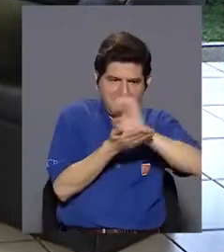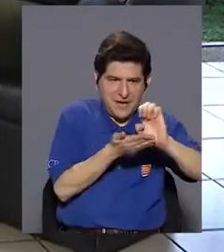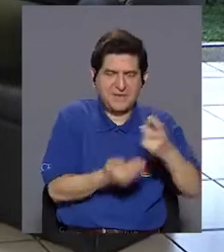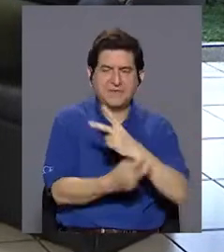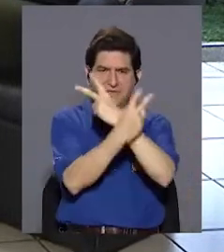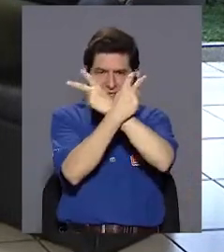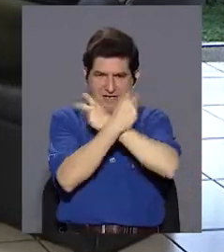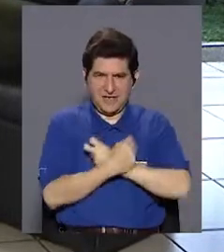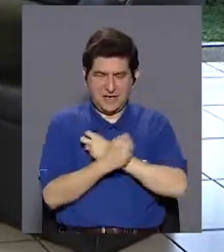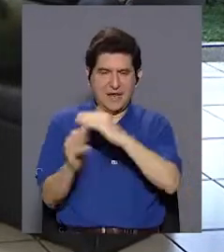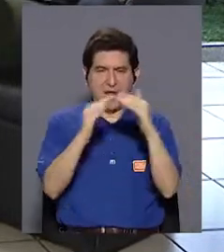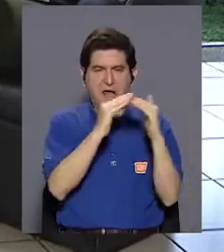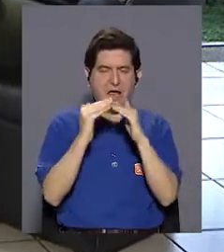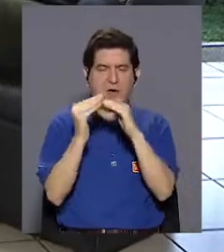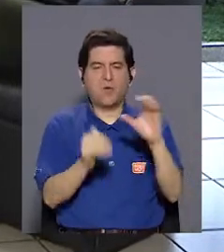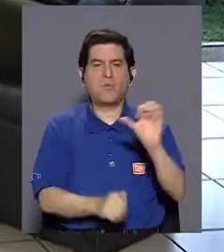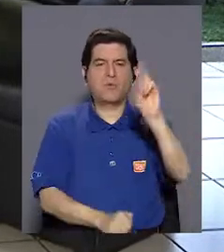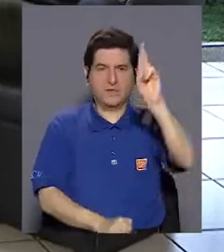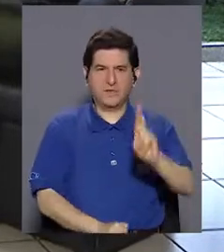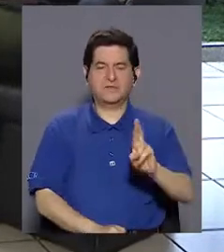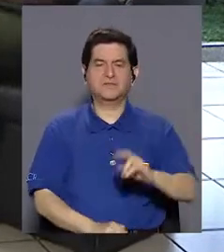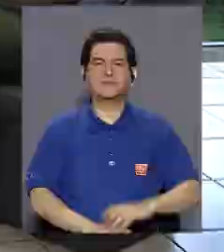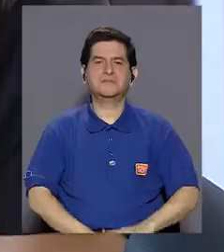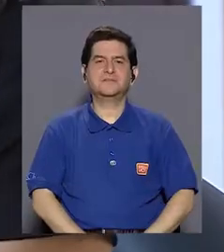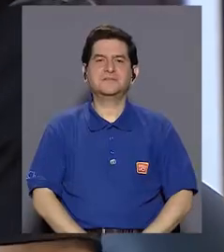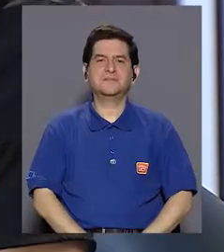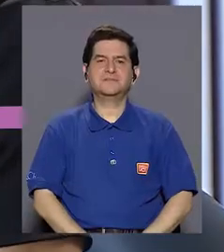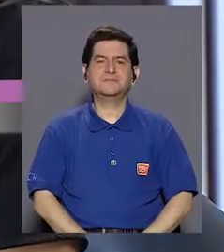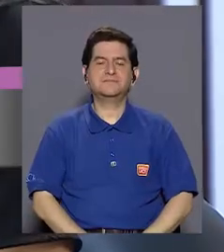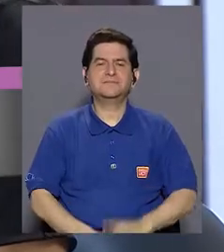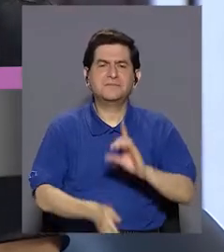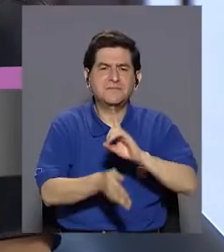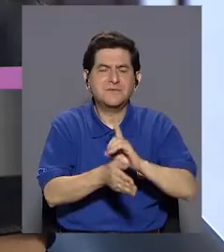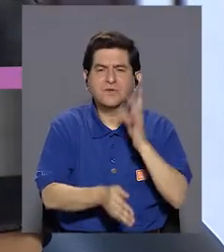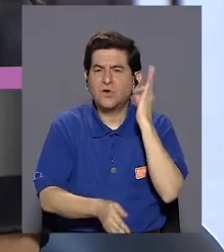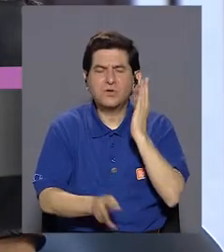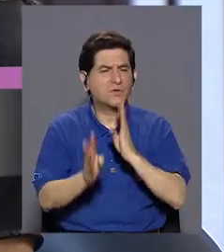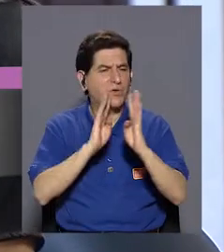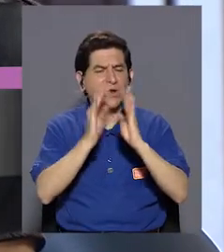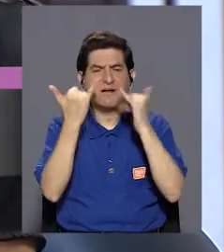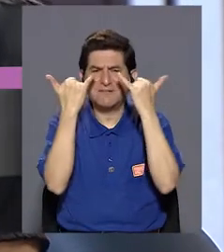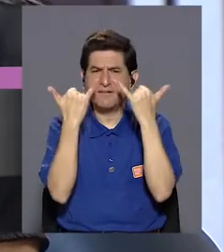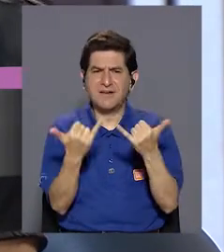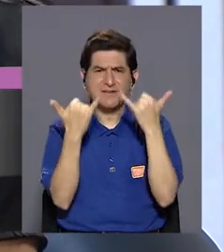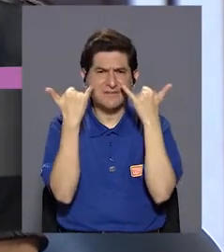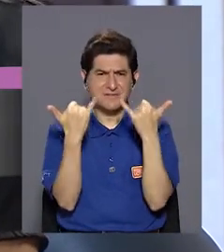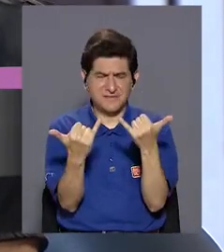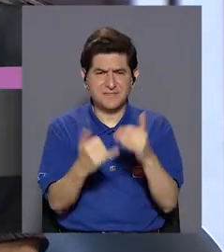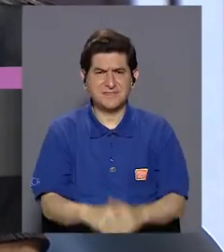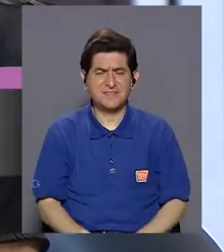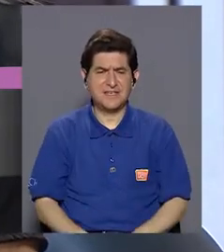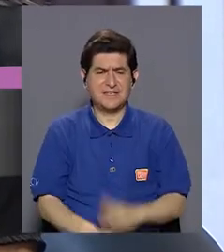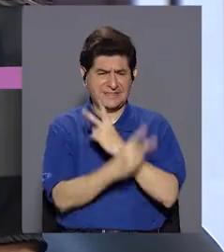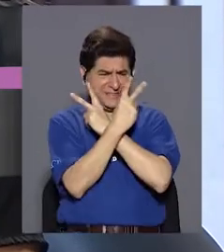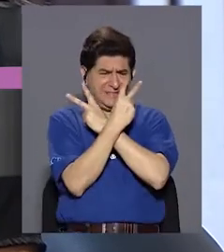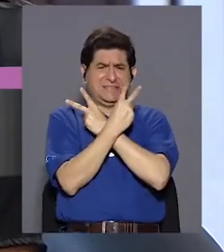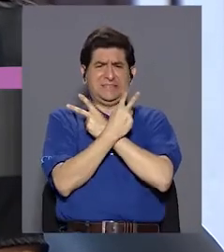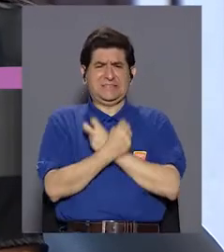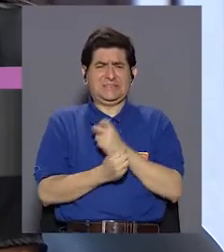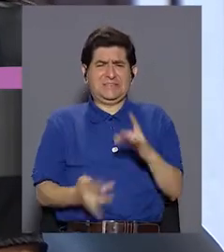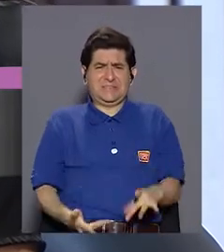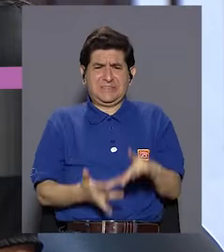Prevención de Intoxicaciones en Comunidades Costalvicenses. Doctora, hemos hablado, hemos conversado acerca de las